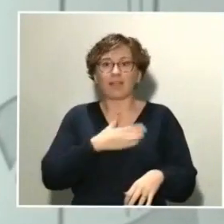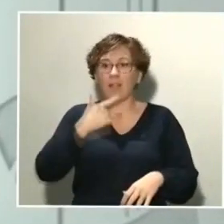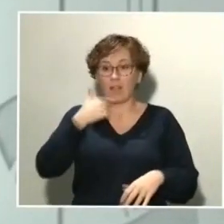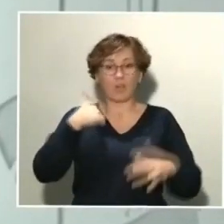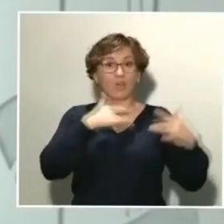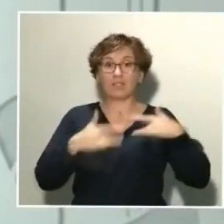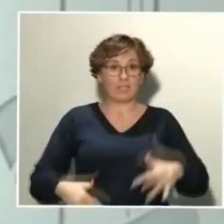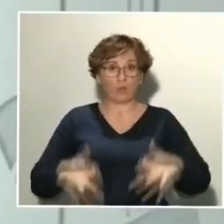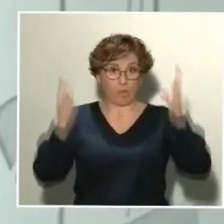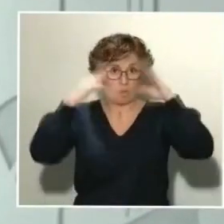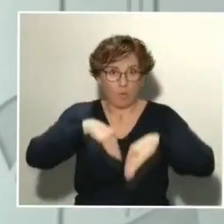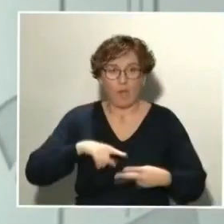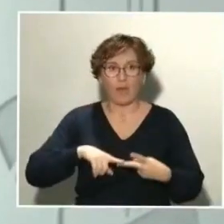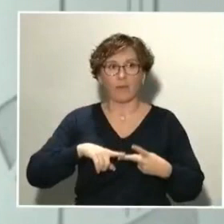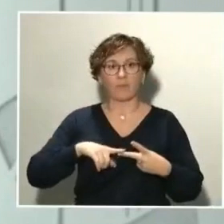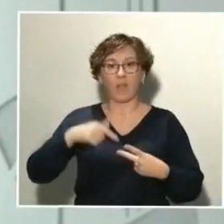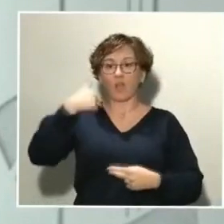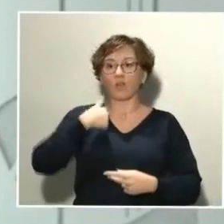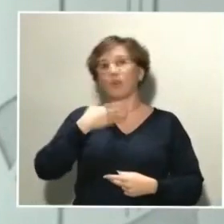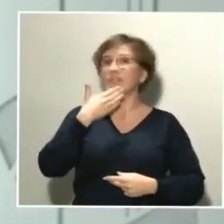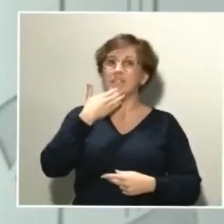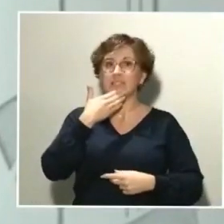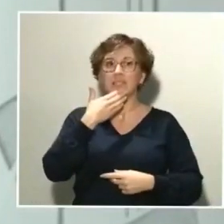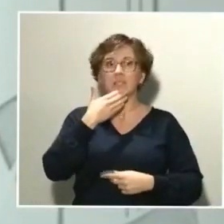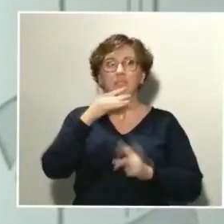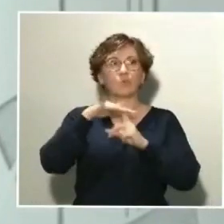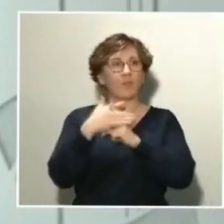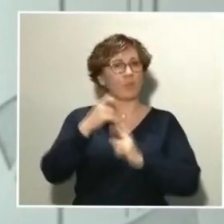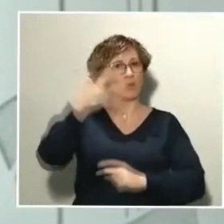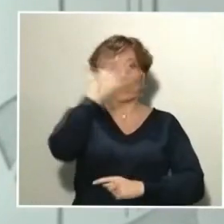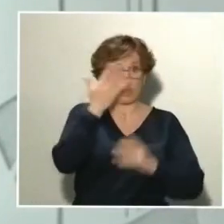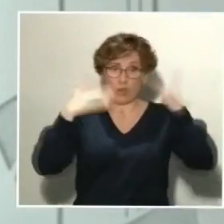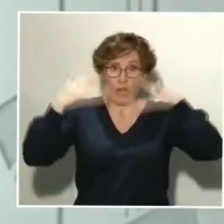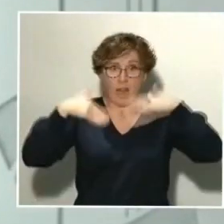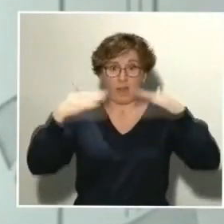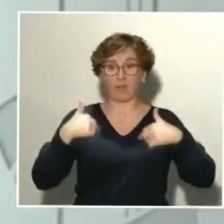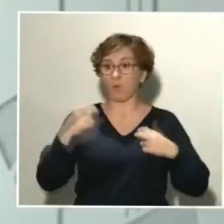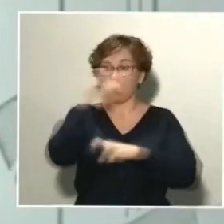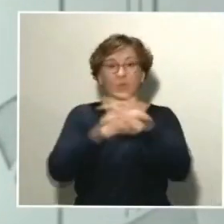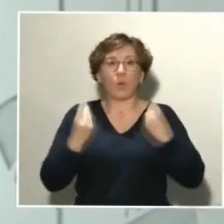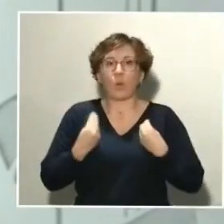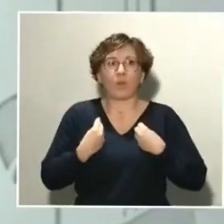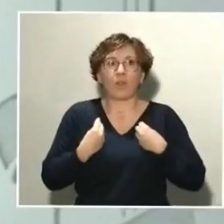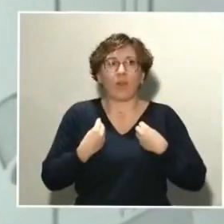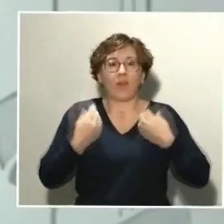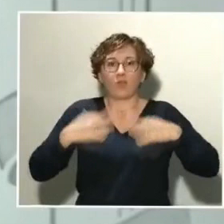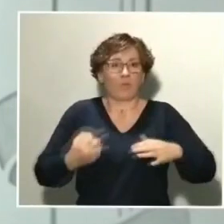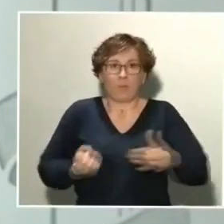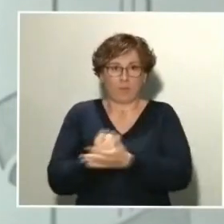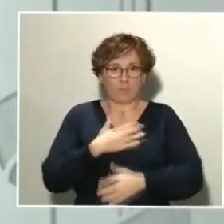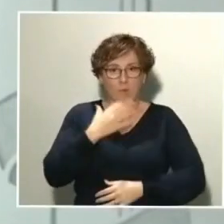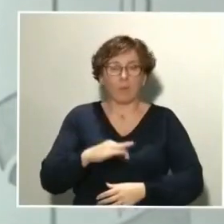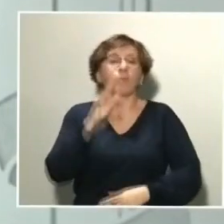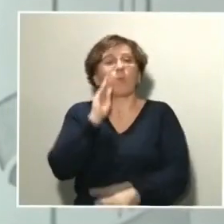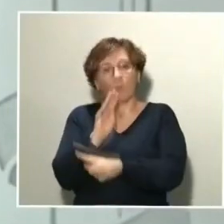no soy ahora mismo para nada un caso sospechoso. Trato de llevar la vida a lo más normal, con alguna prudencia, con algún cuidado de no